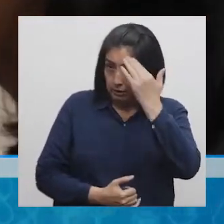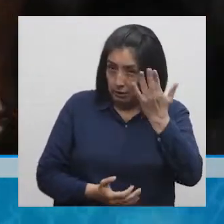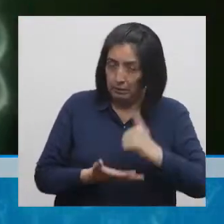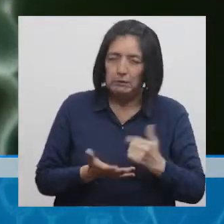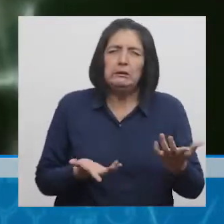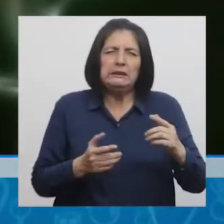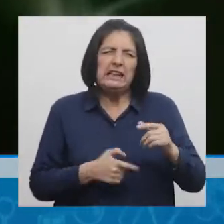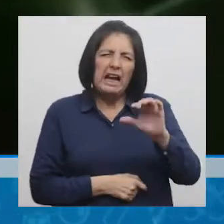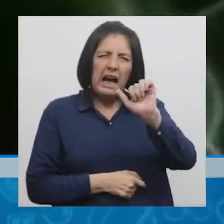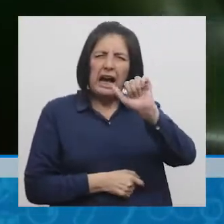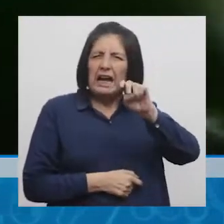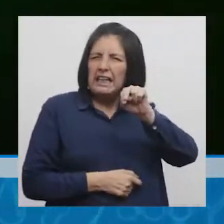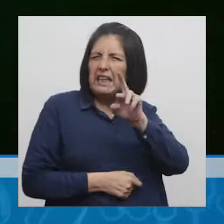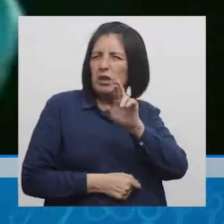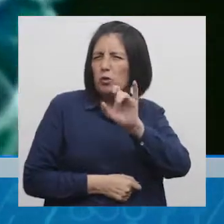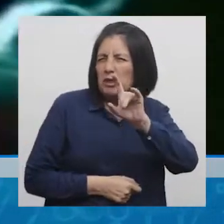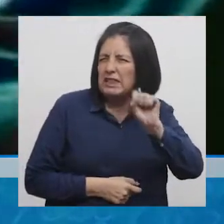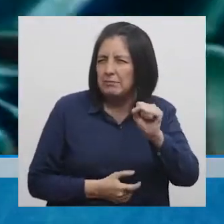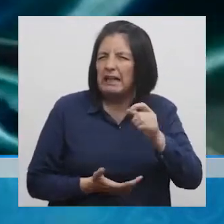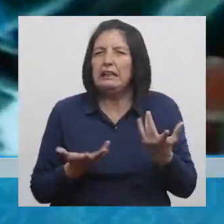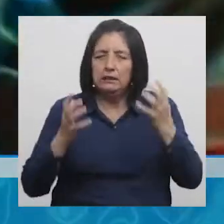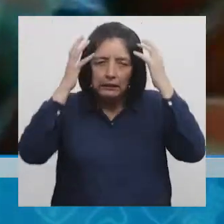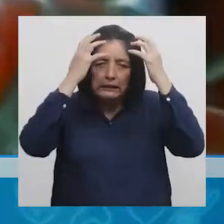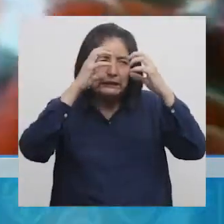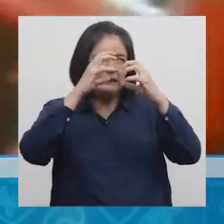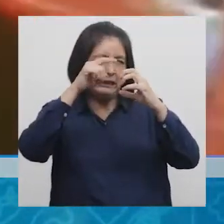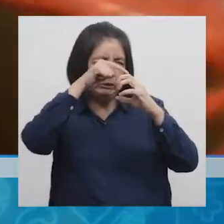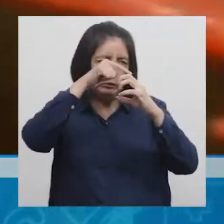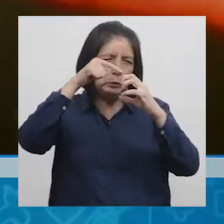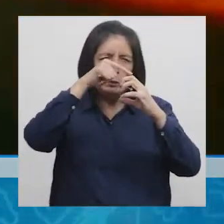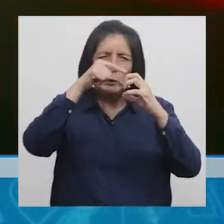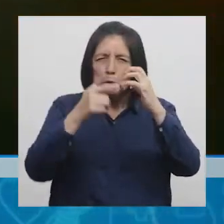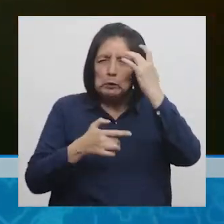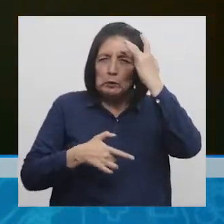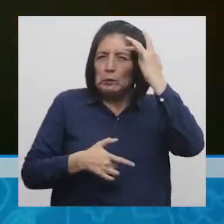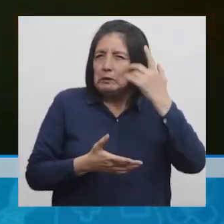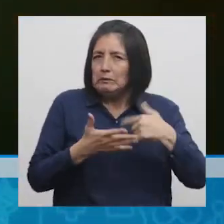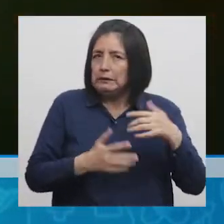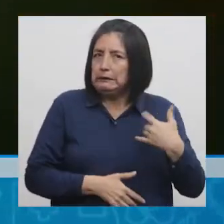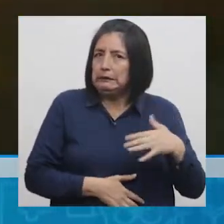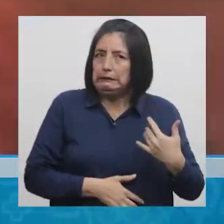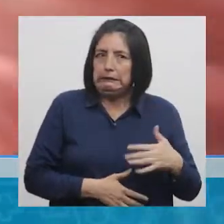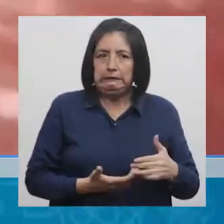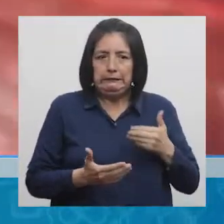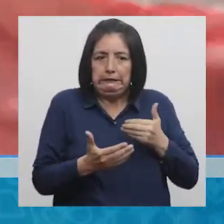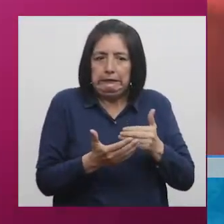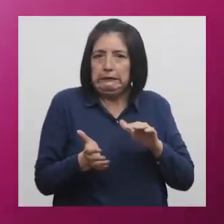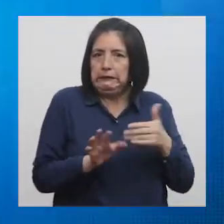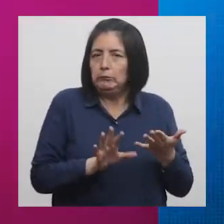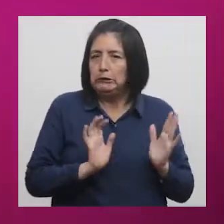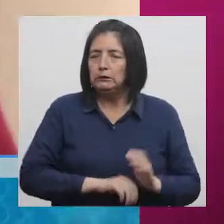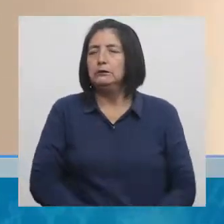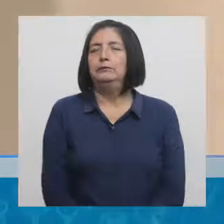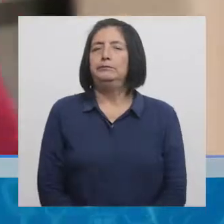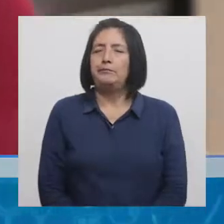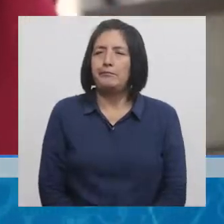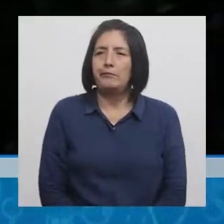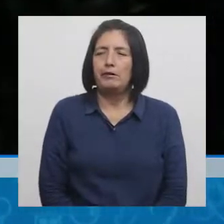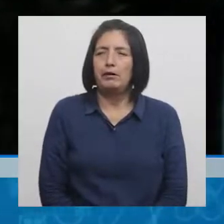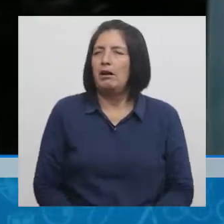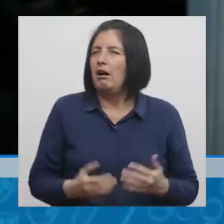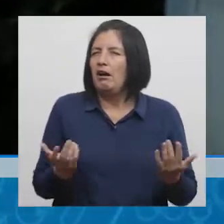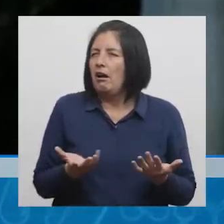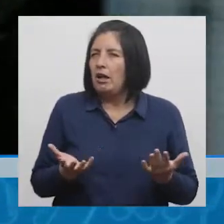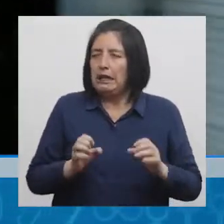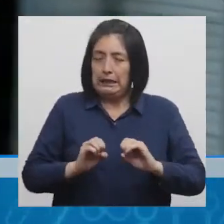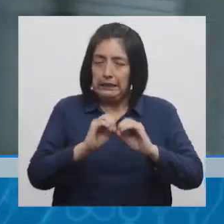el aneurisma, una enfermedad cerebrovascular que aparece silenciosamente y podría causar la muerte. En el marco